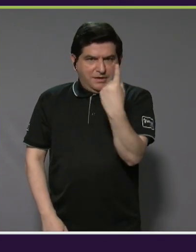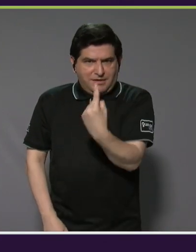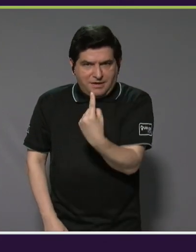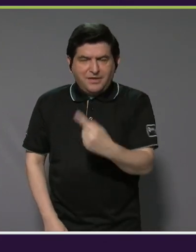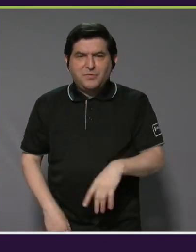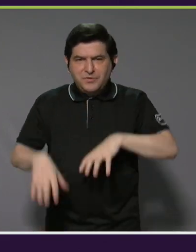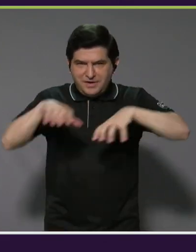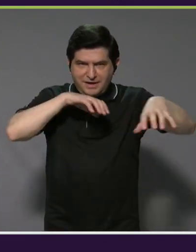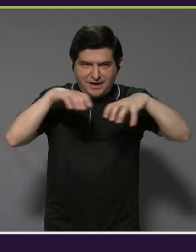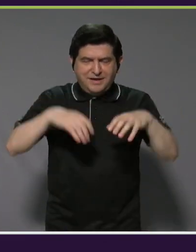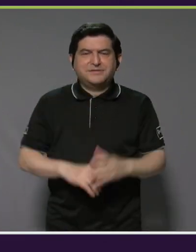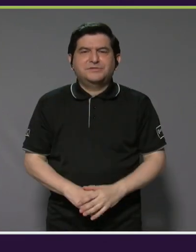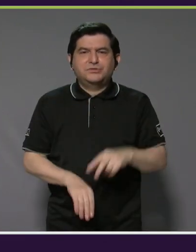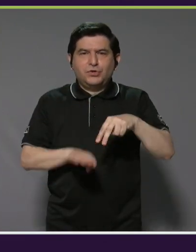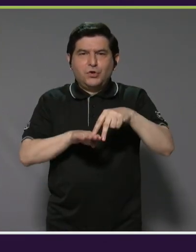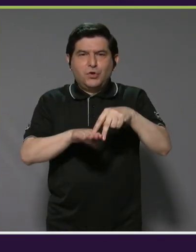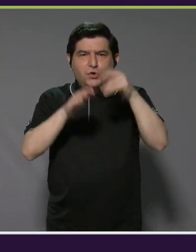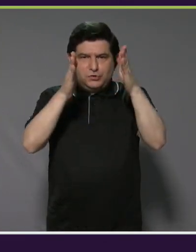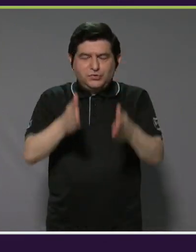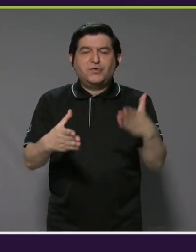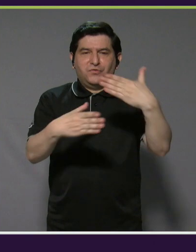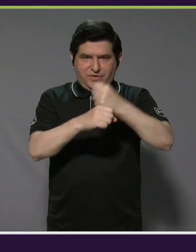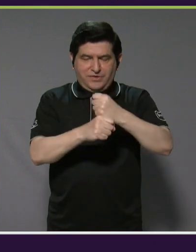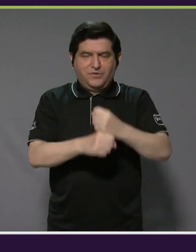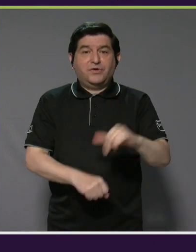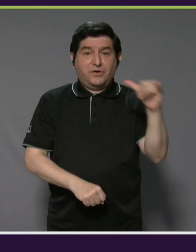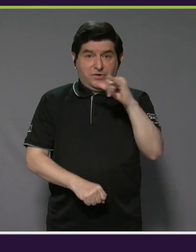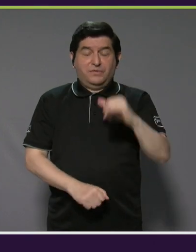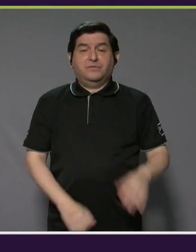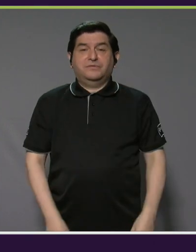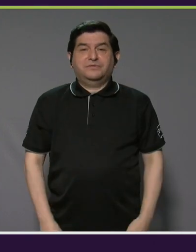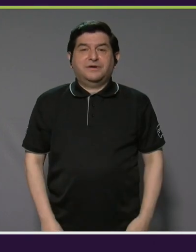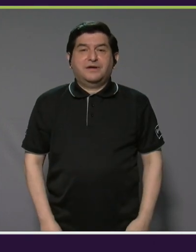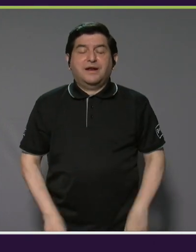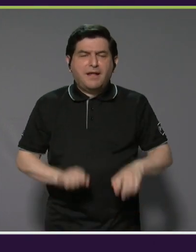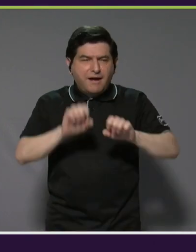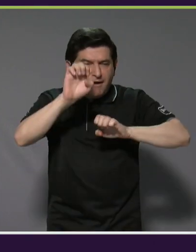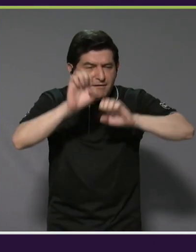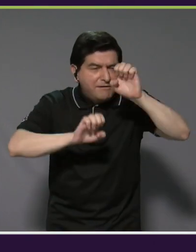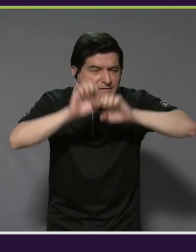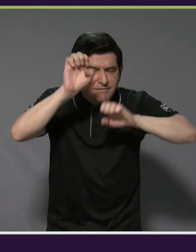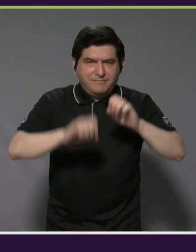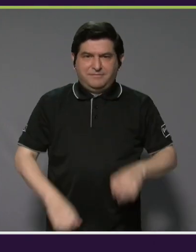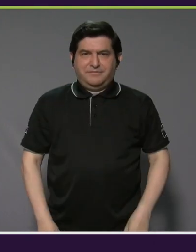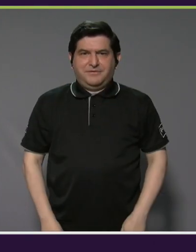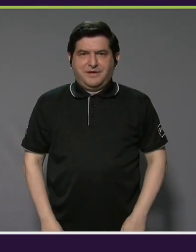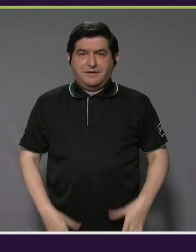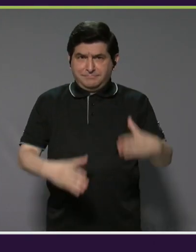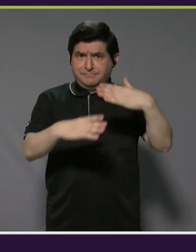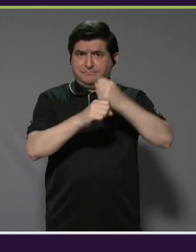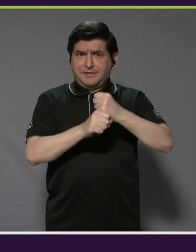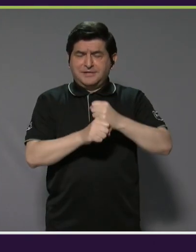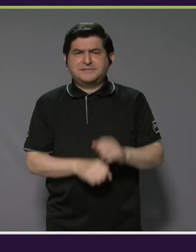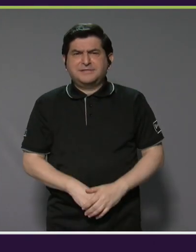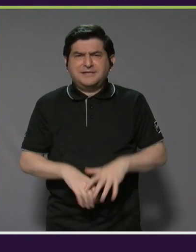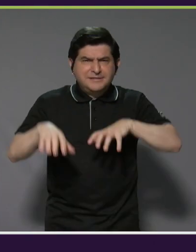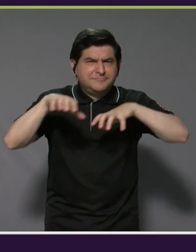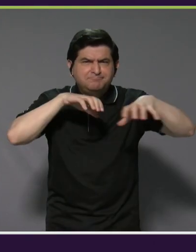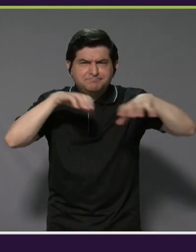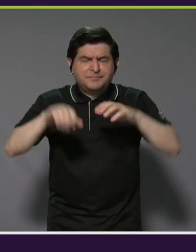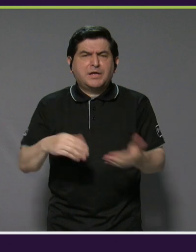de las maniobras que los surfeadores generan. Además de eso, valoran si se realizan maniobras